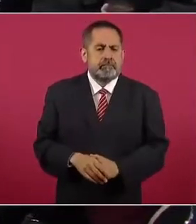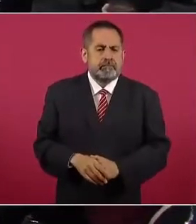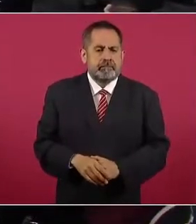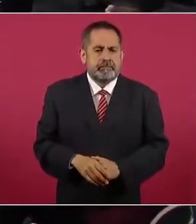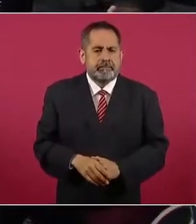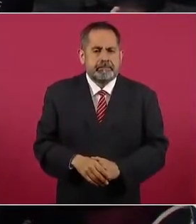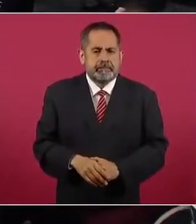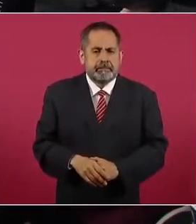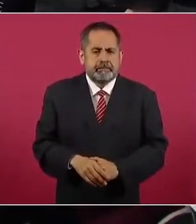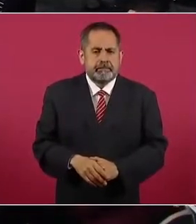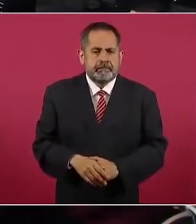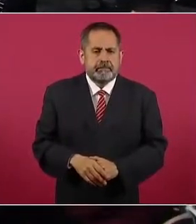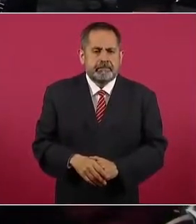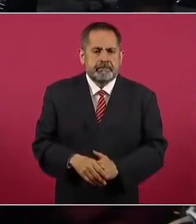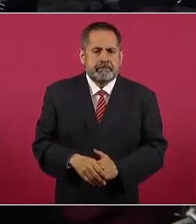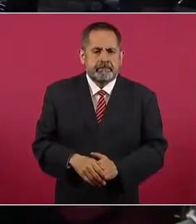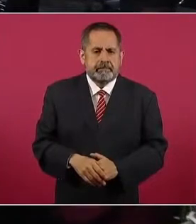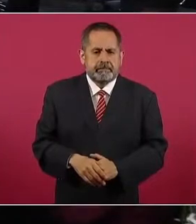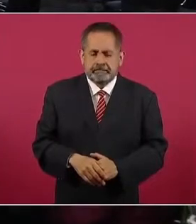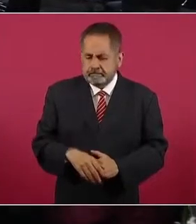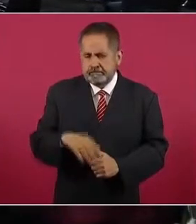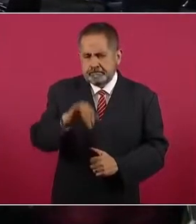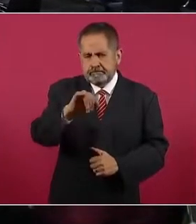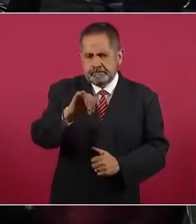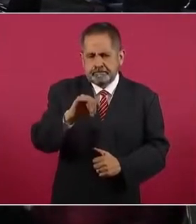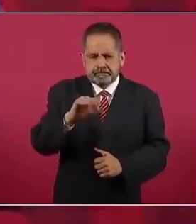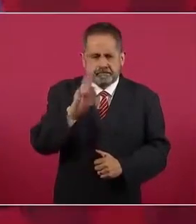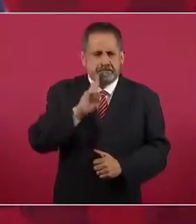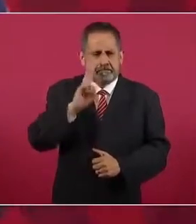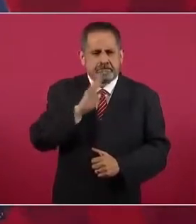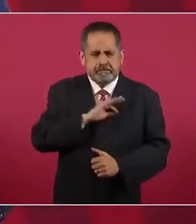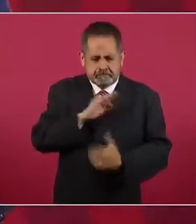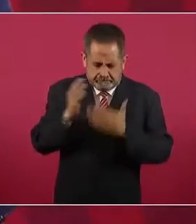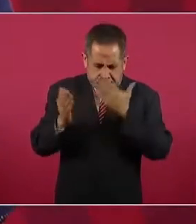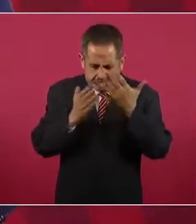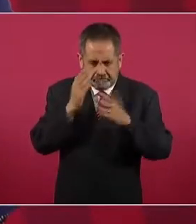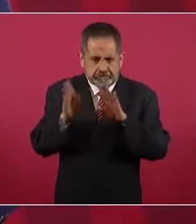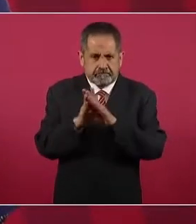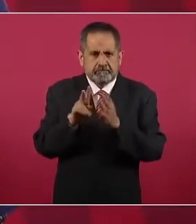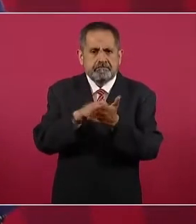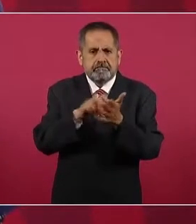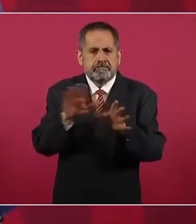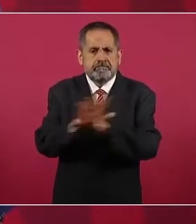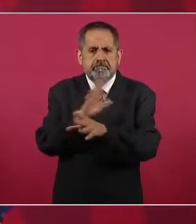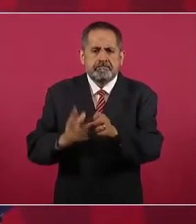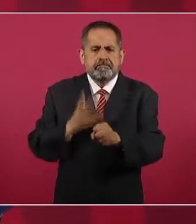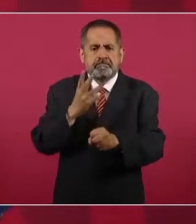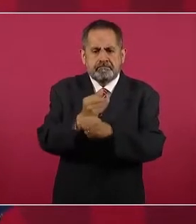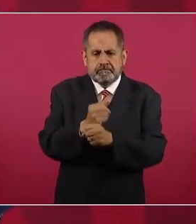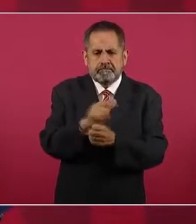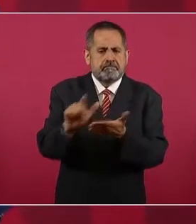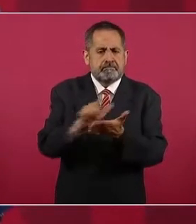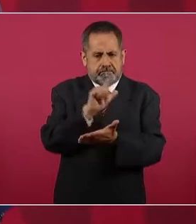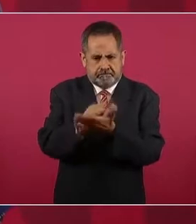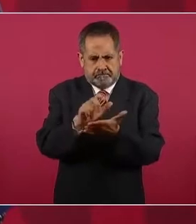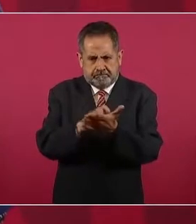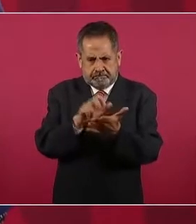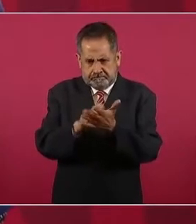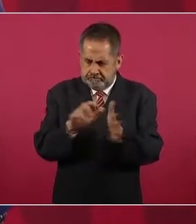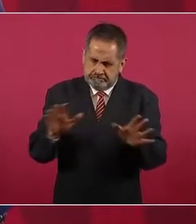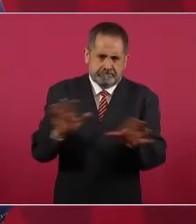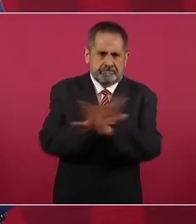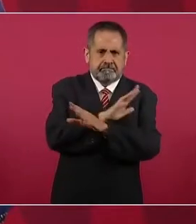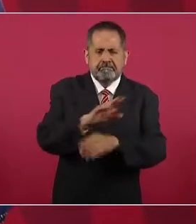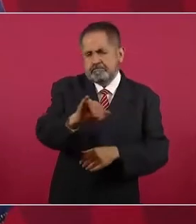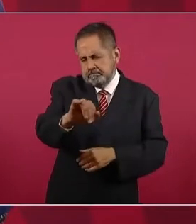analizar cómo se puede llevar a cabo la reforma a la ley